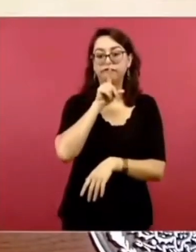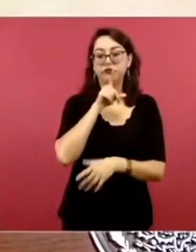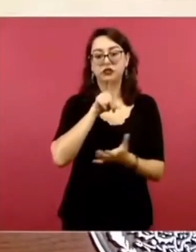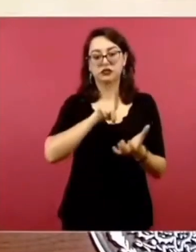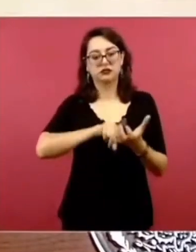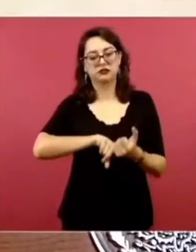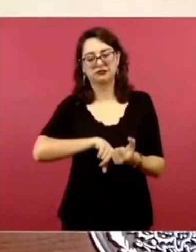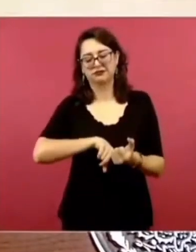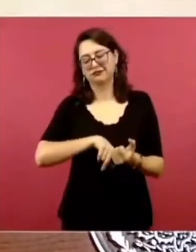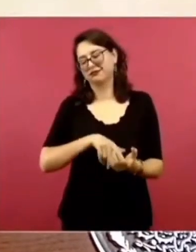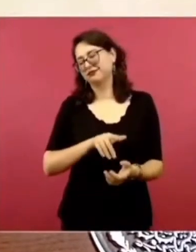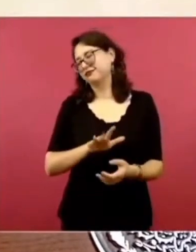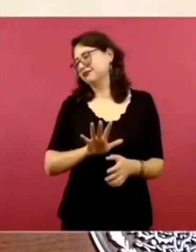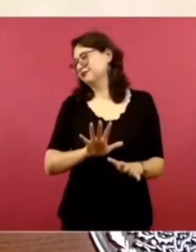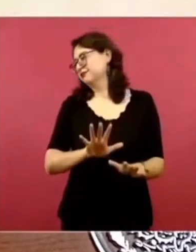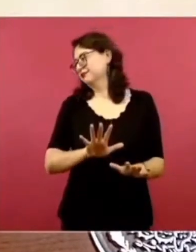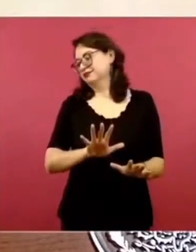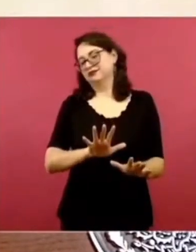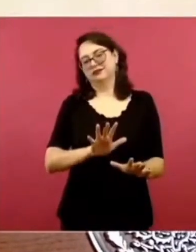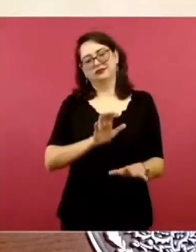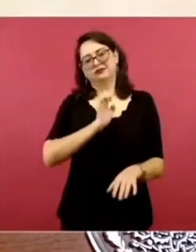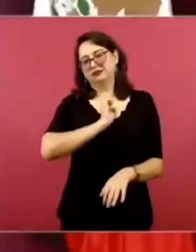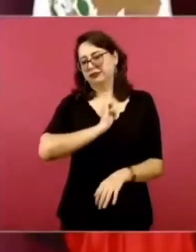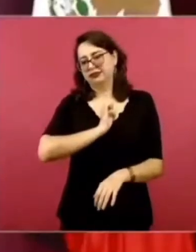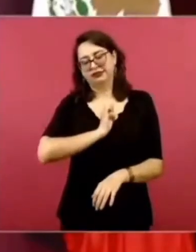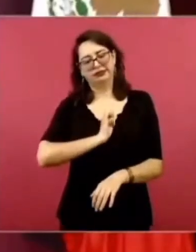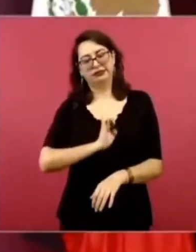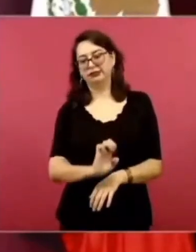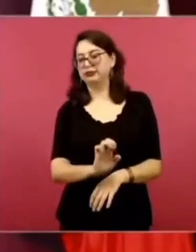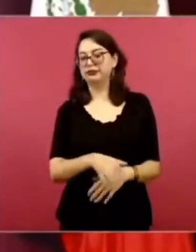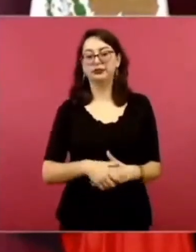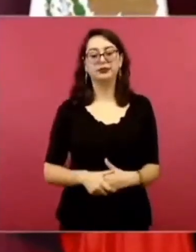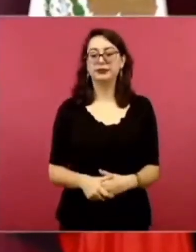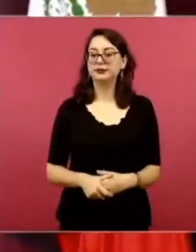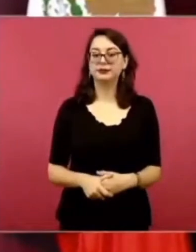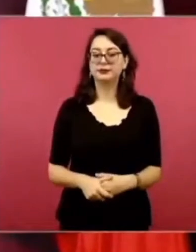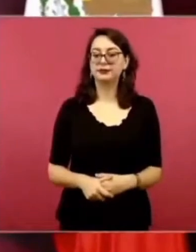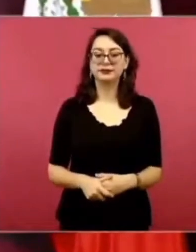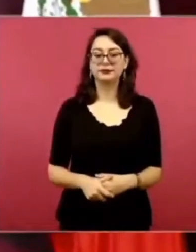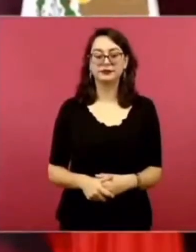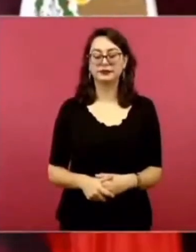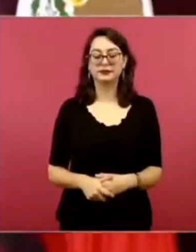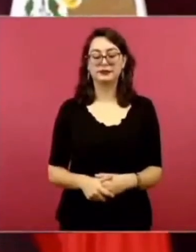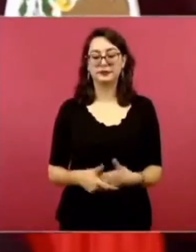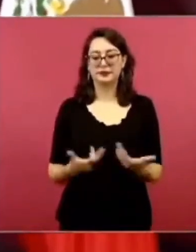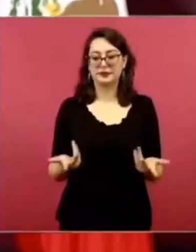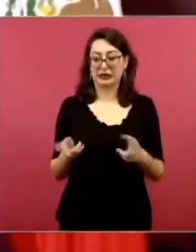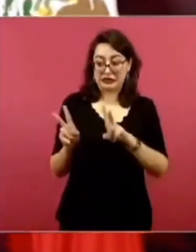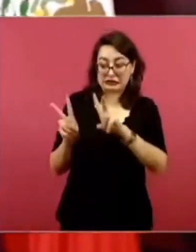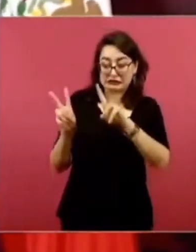pues indignante y muy doloroso que